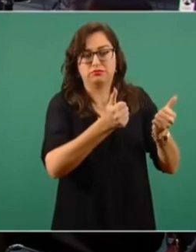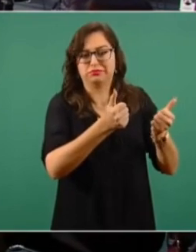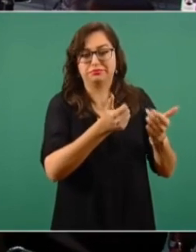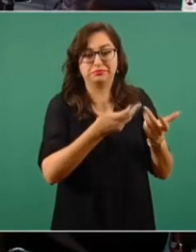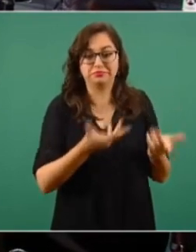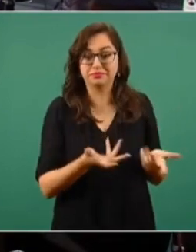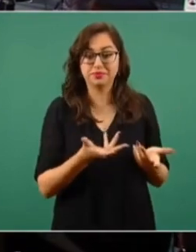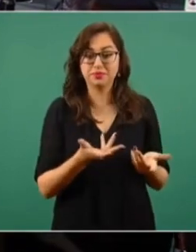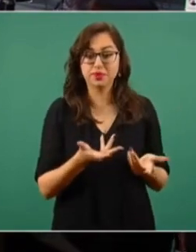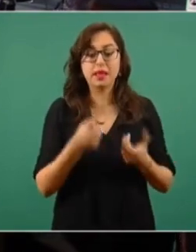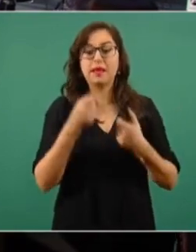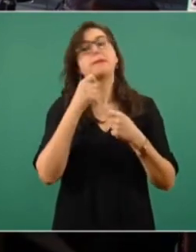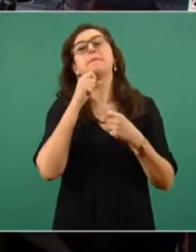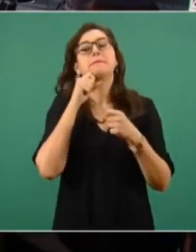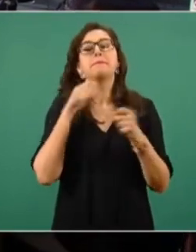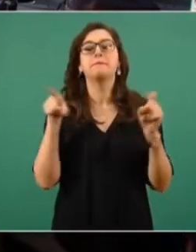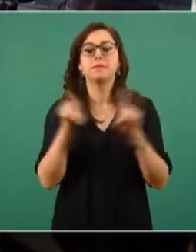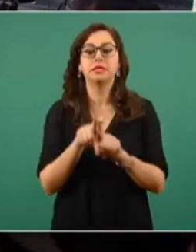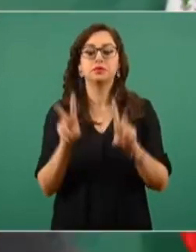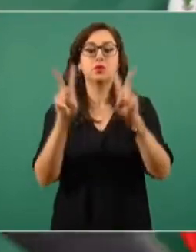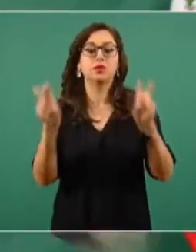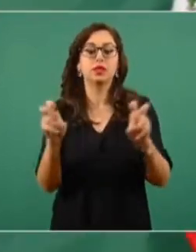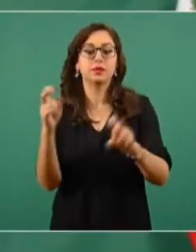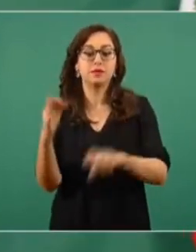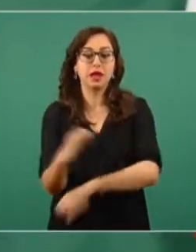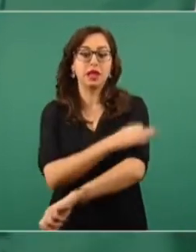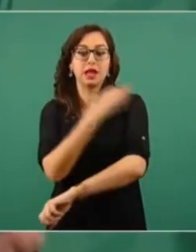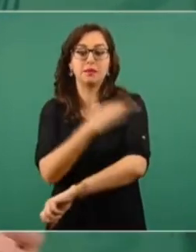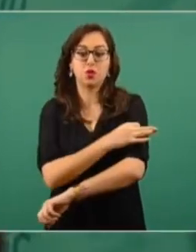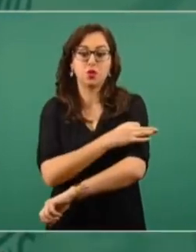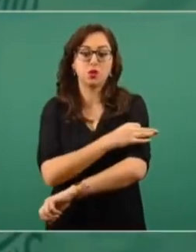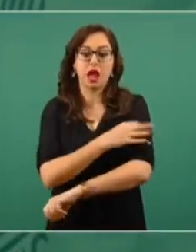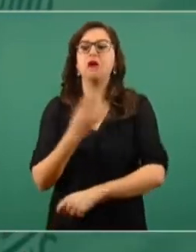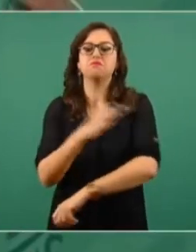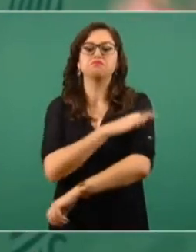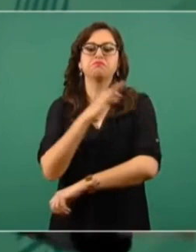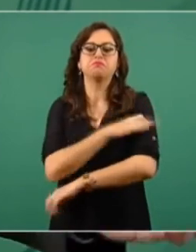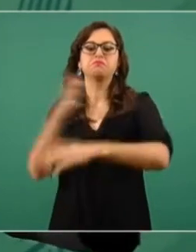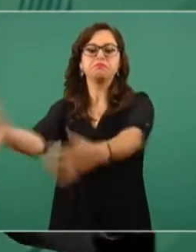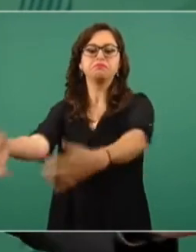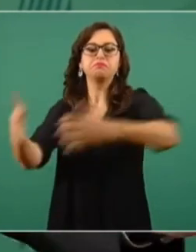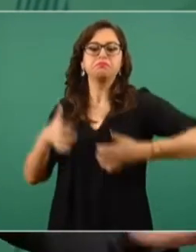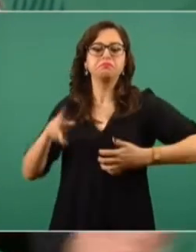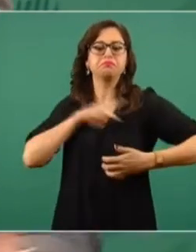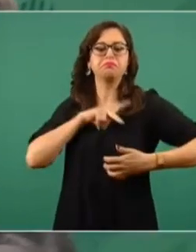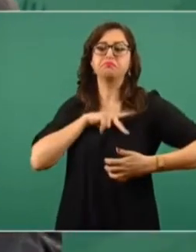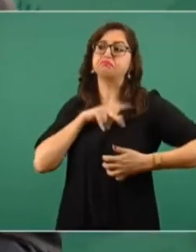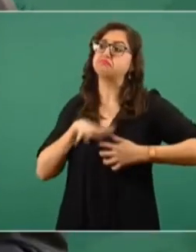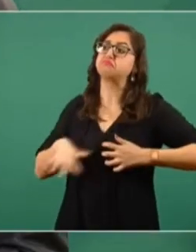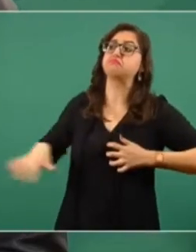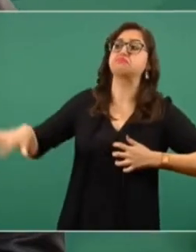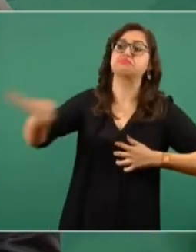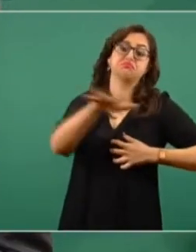ejemplo, de las vacunas, que a ver, nos quedamos con todas las vacunas, con y los demás.